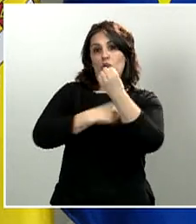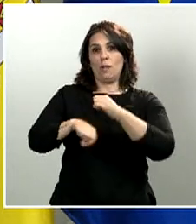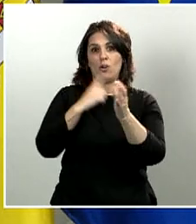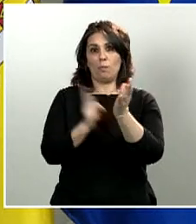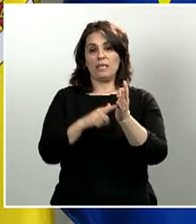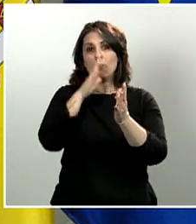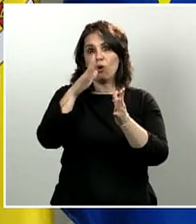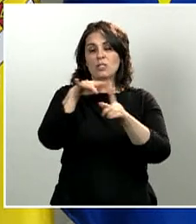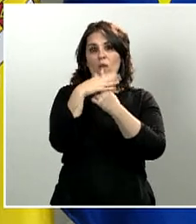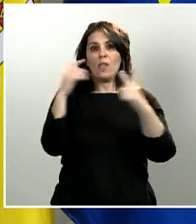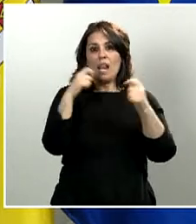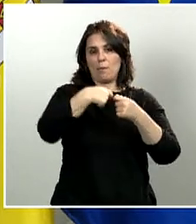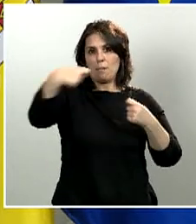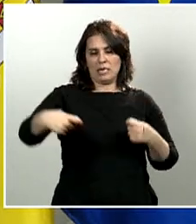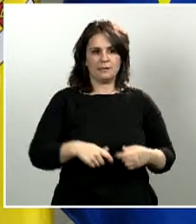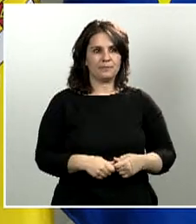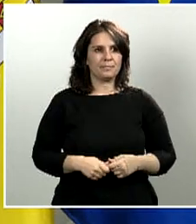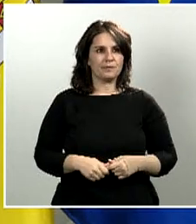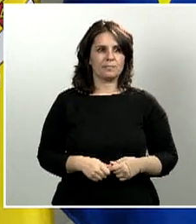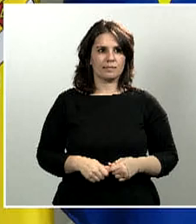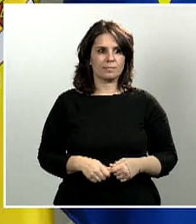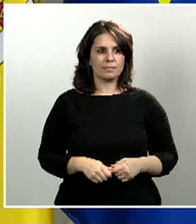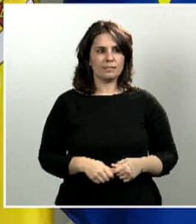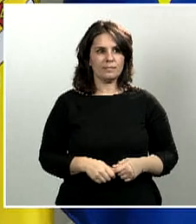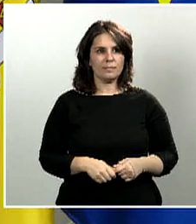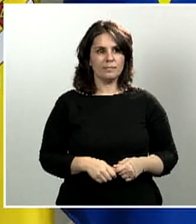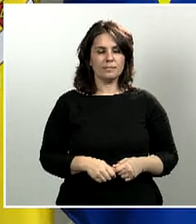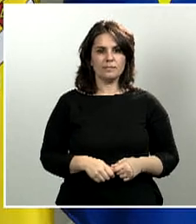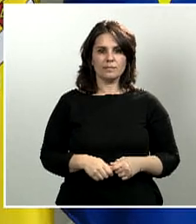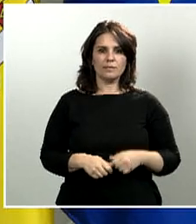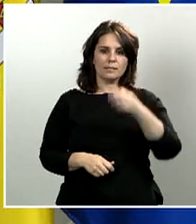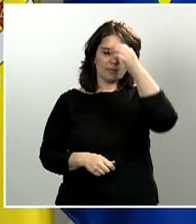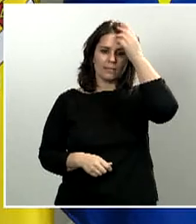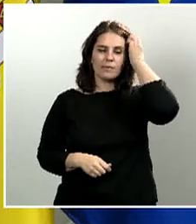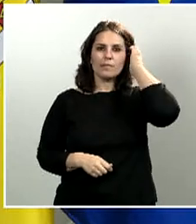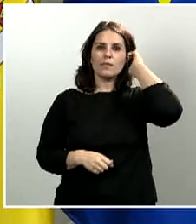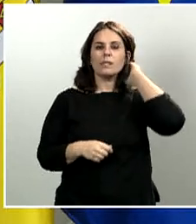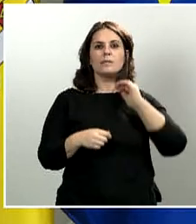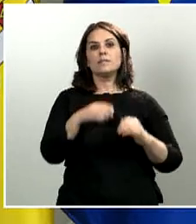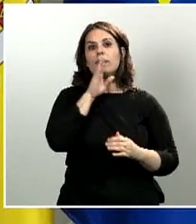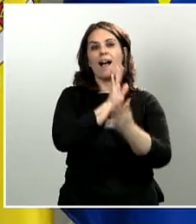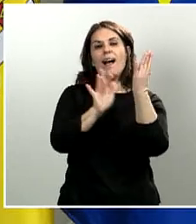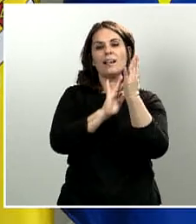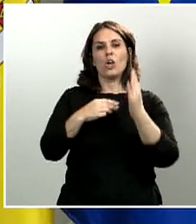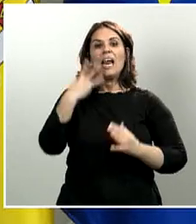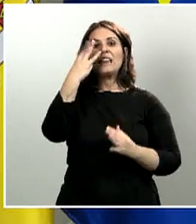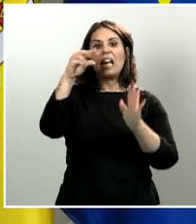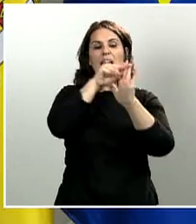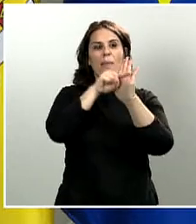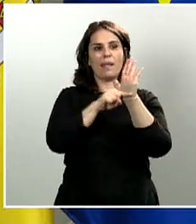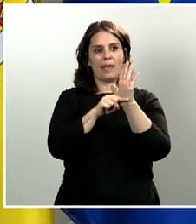alarma. Como les decía, se trata de más de 30 medidas que actúan en cuatro ámbitos fundamentales.